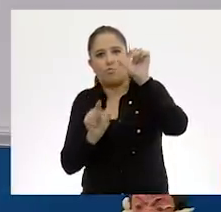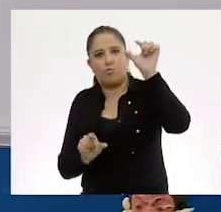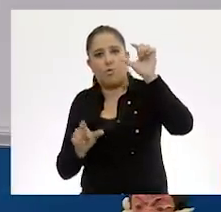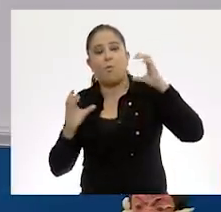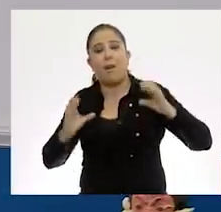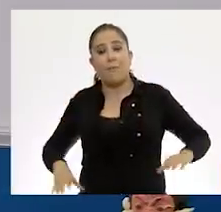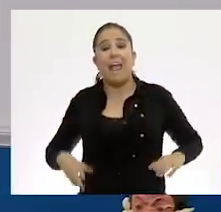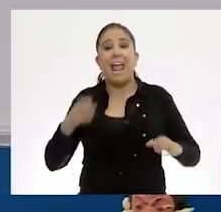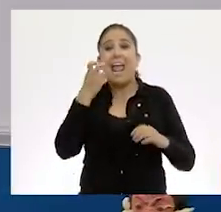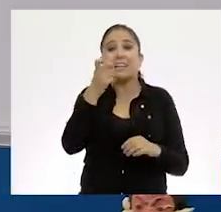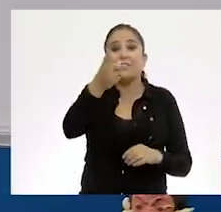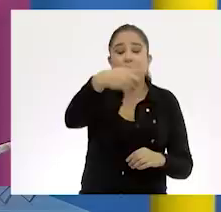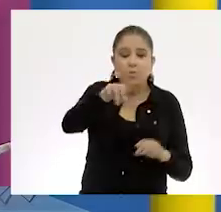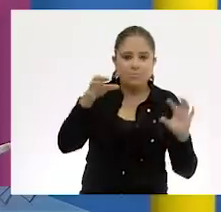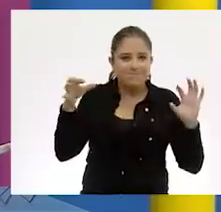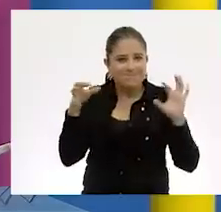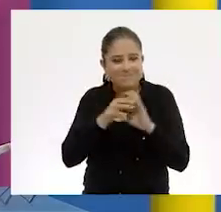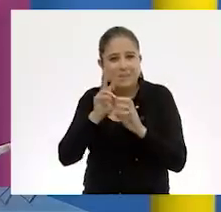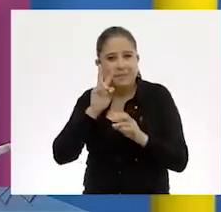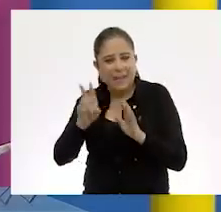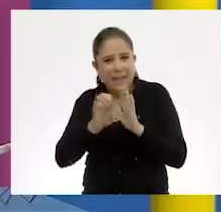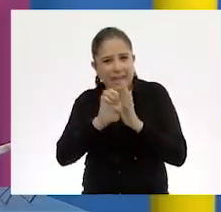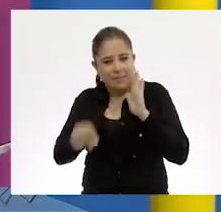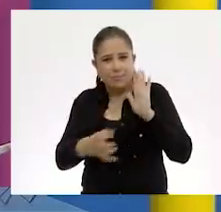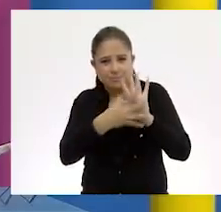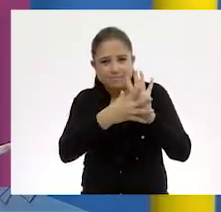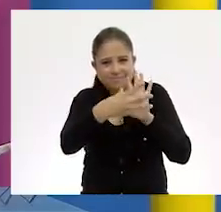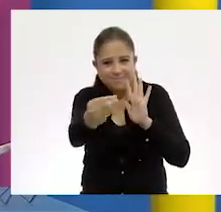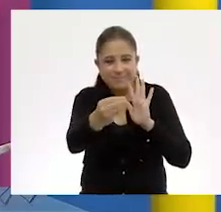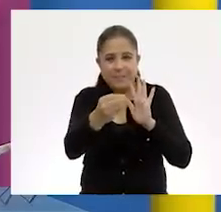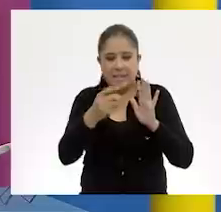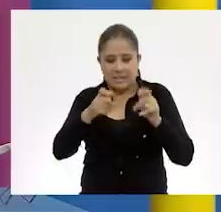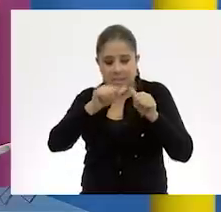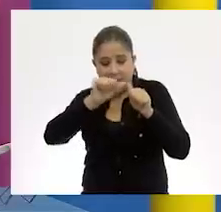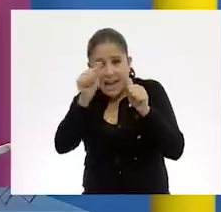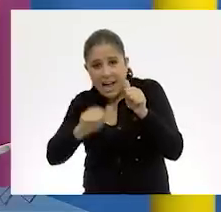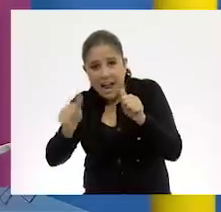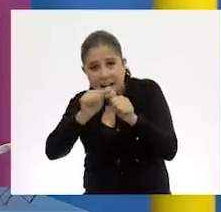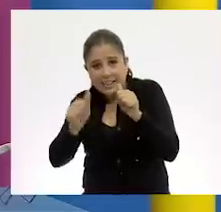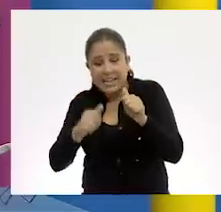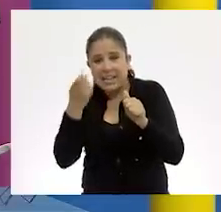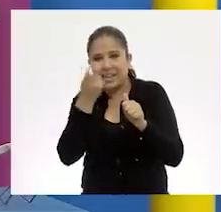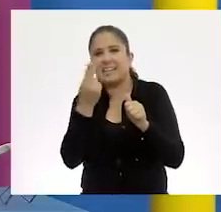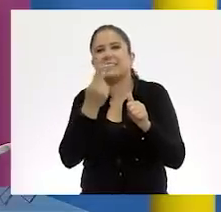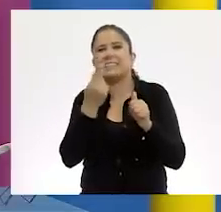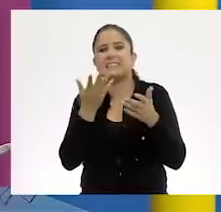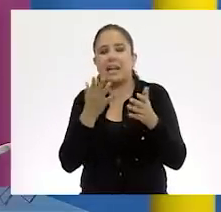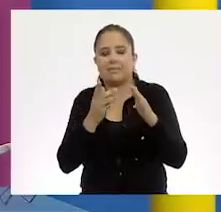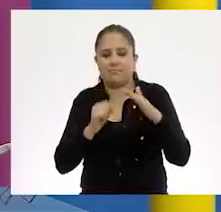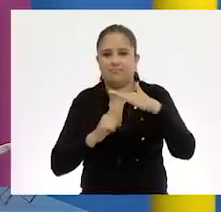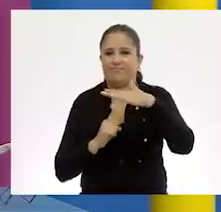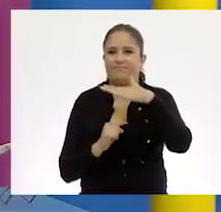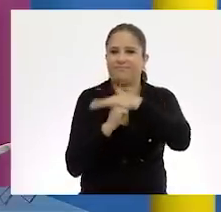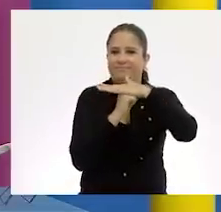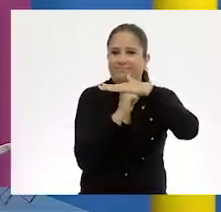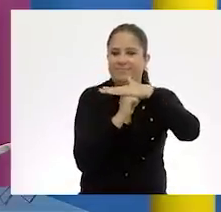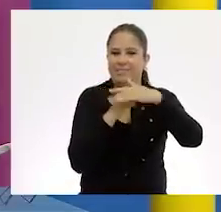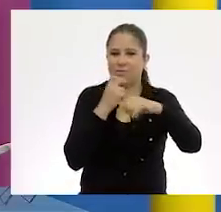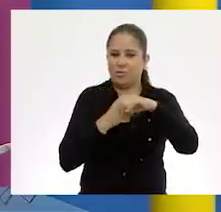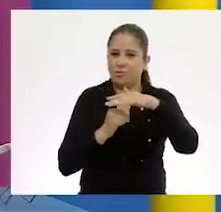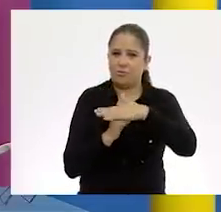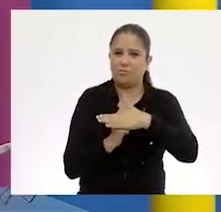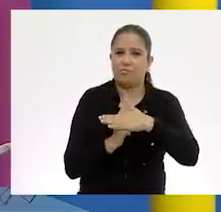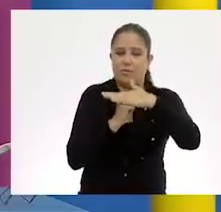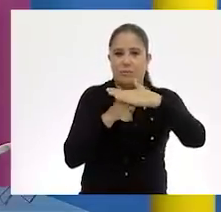como quiero que lo vayan asociando. Al final del día, una escultura necesita un soporte y es que es un soporte lo que va